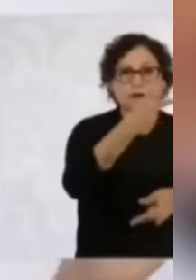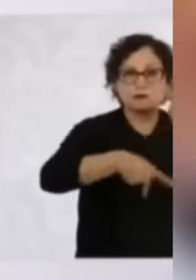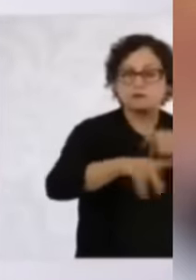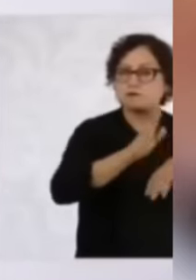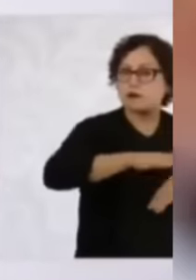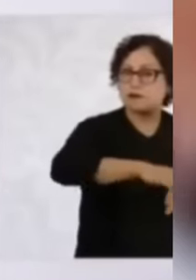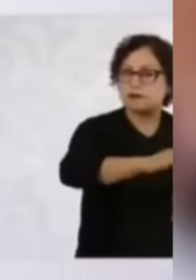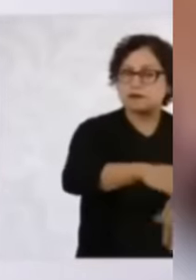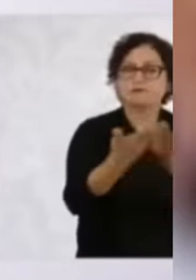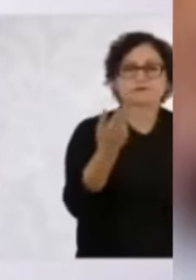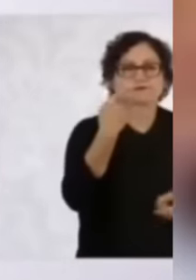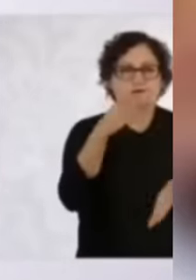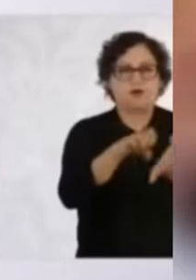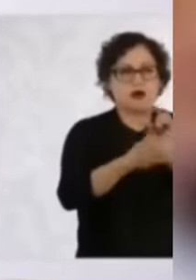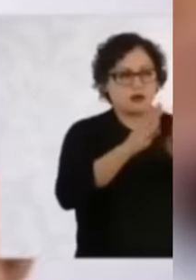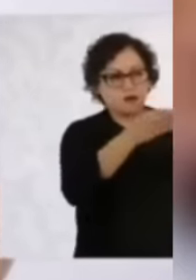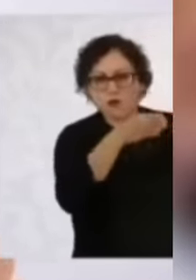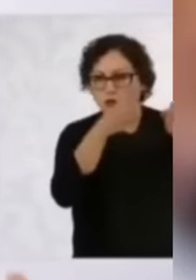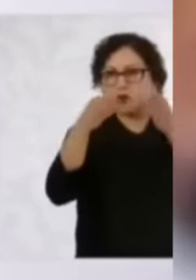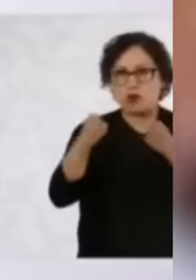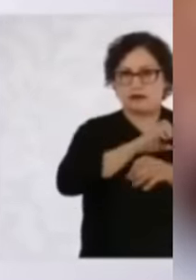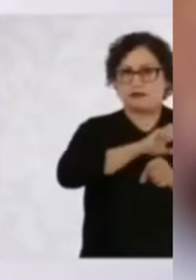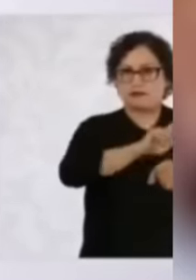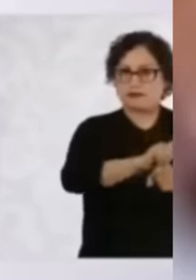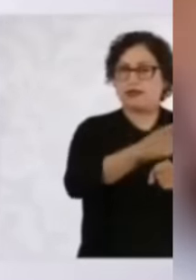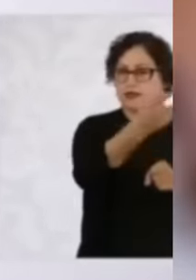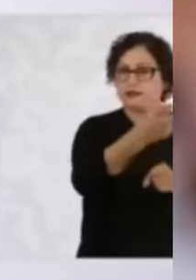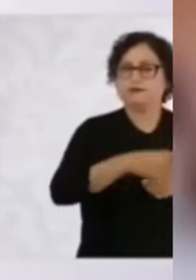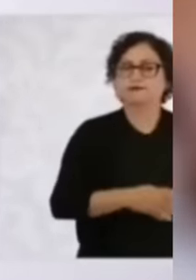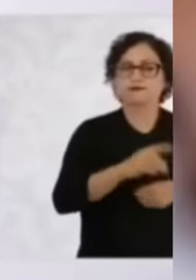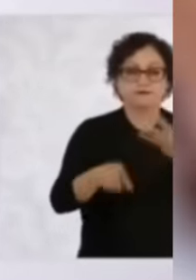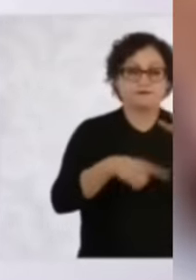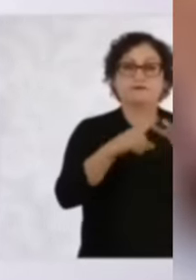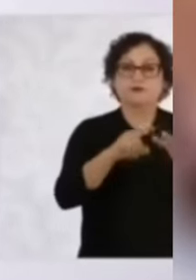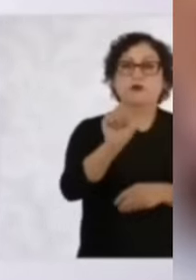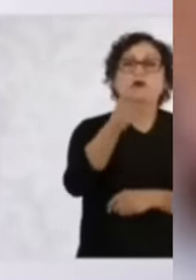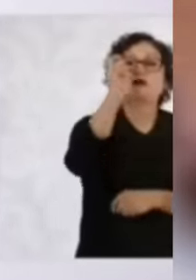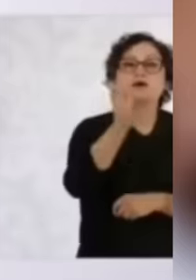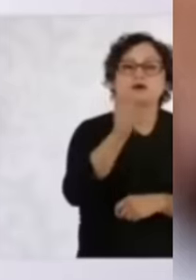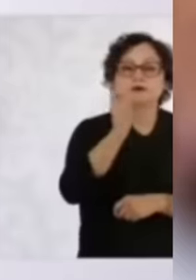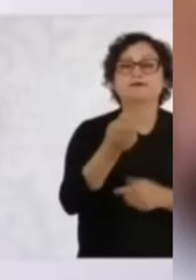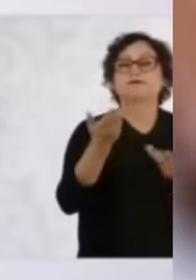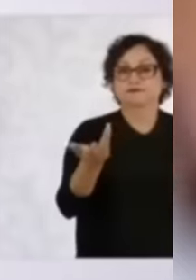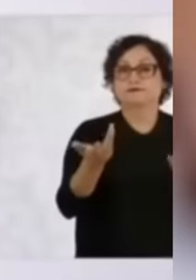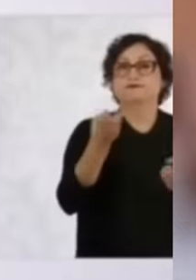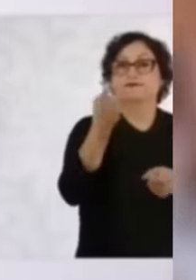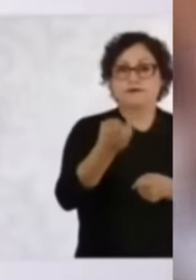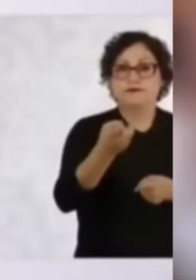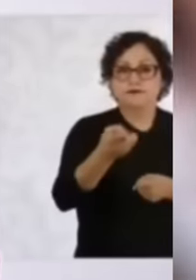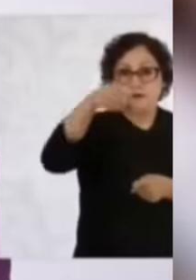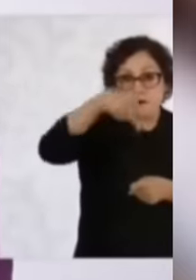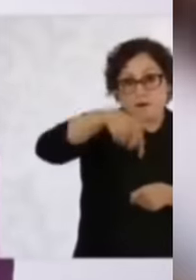productos especiales. Y el otro es, vamos a recuperar la productora nacional de